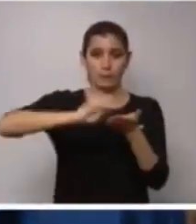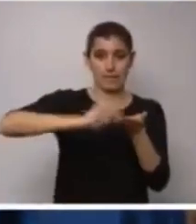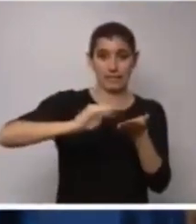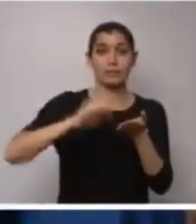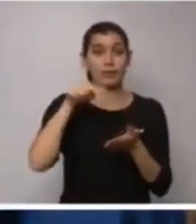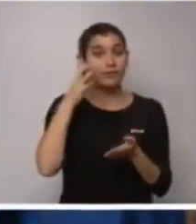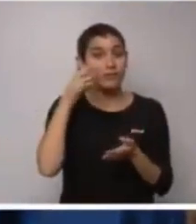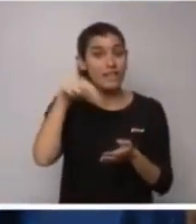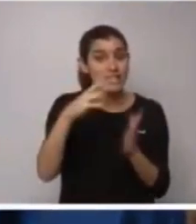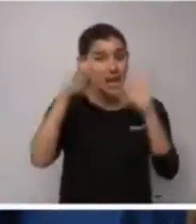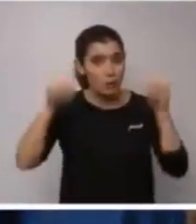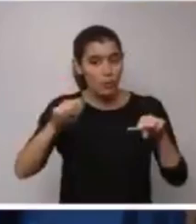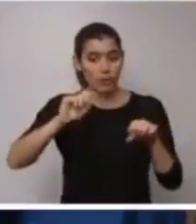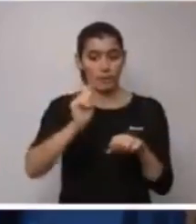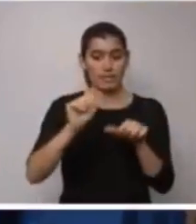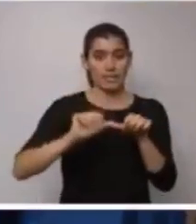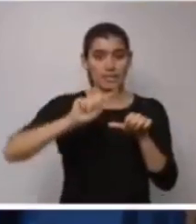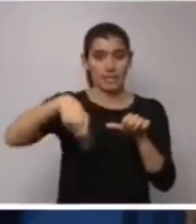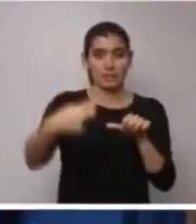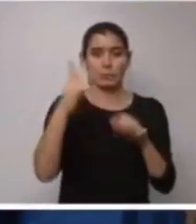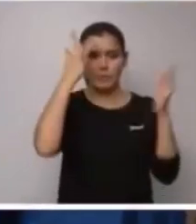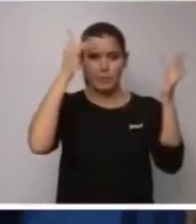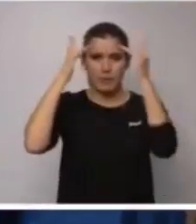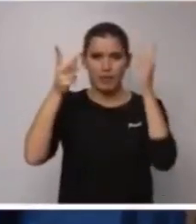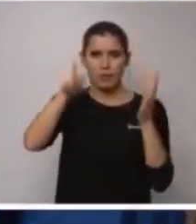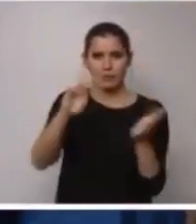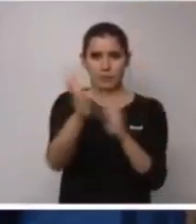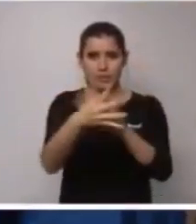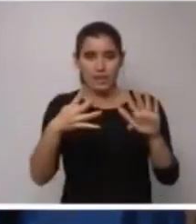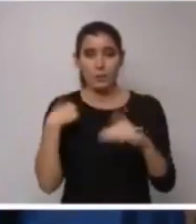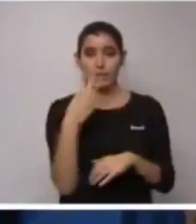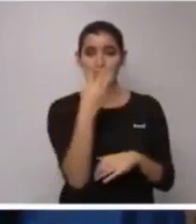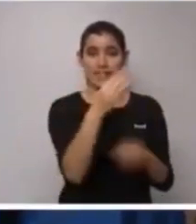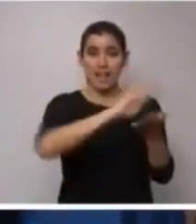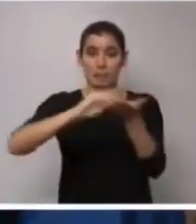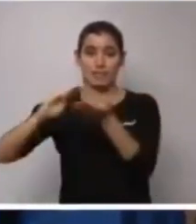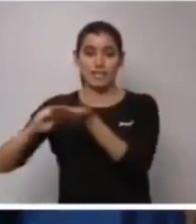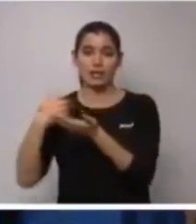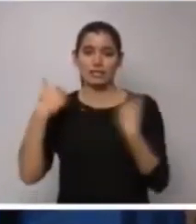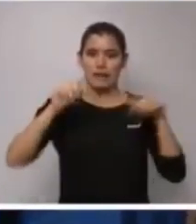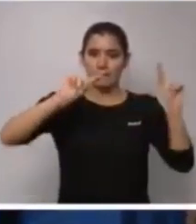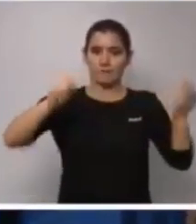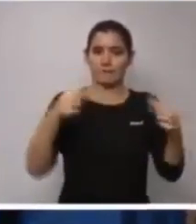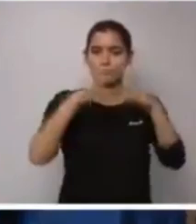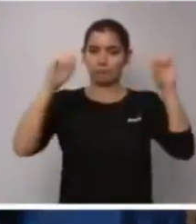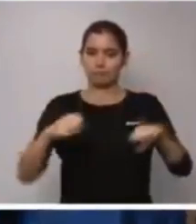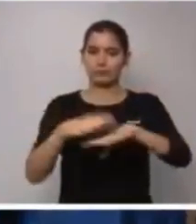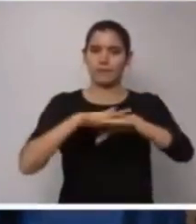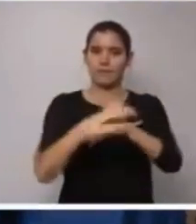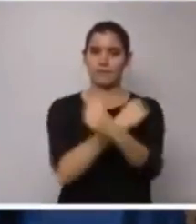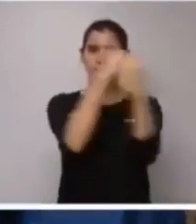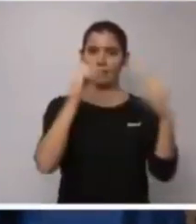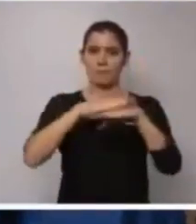Acuerdo con el que meses después, en marzo de 2019, las tres administraciones firmábamos las bases del